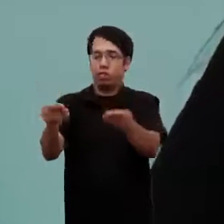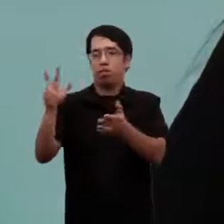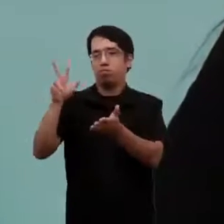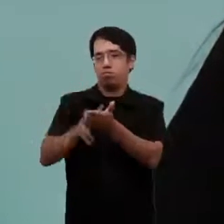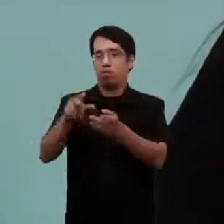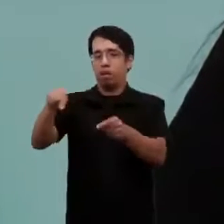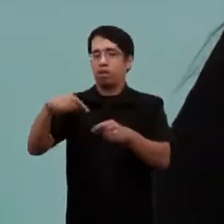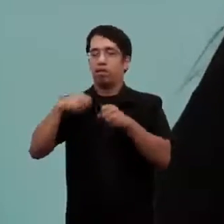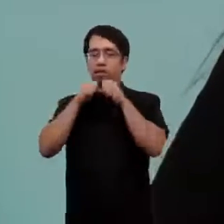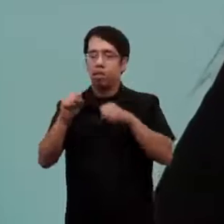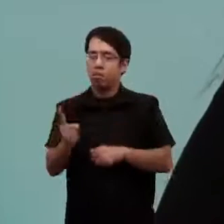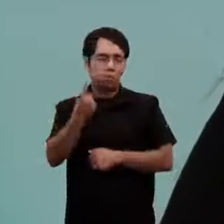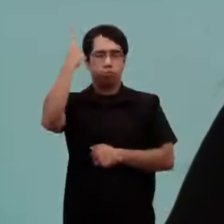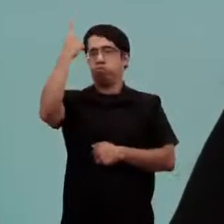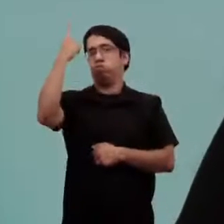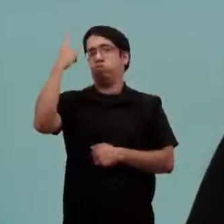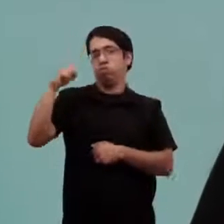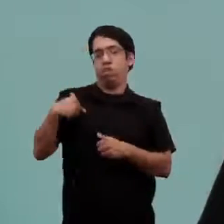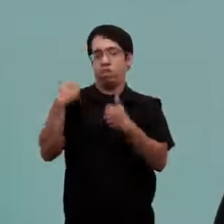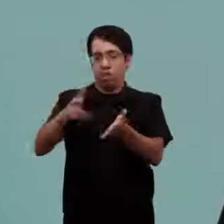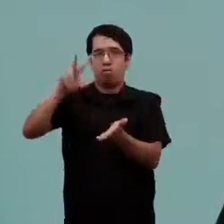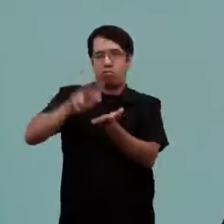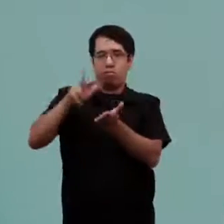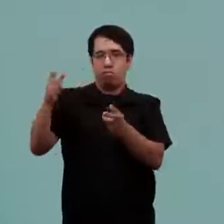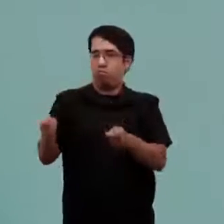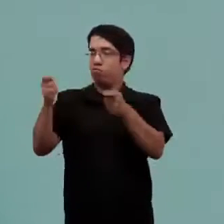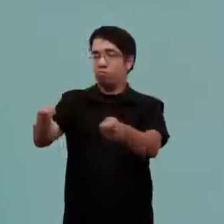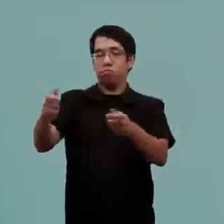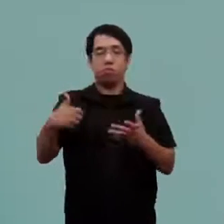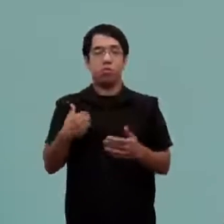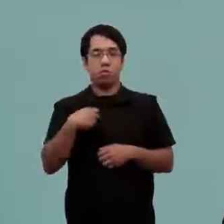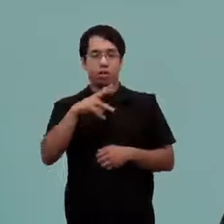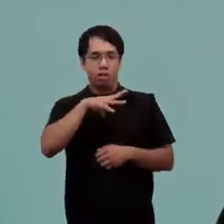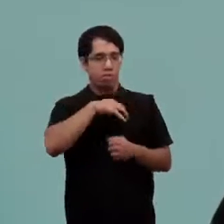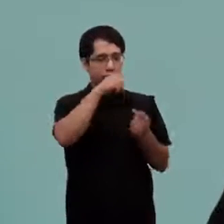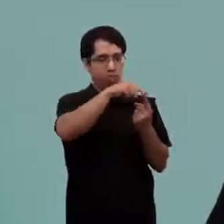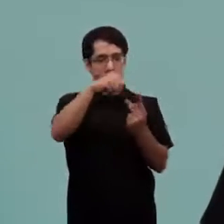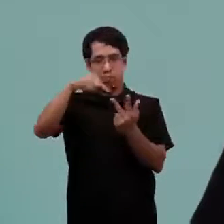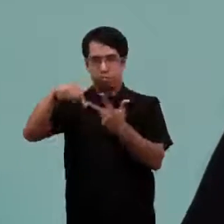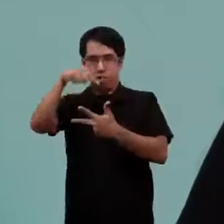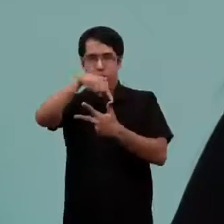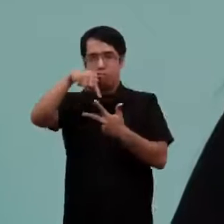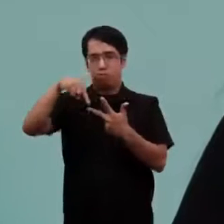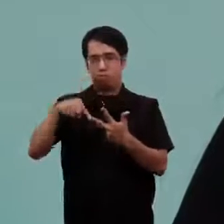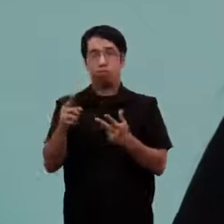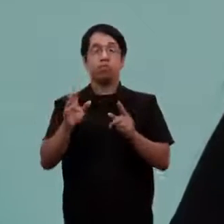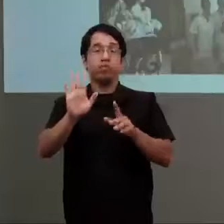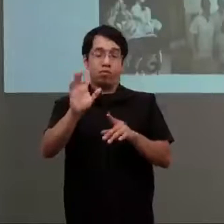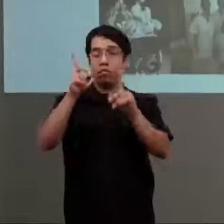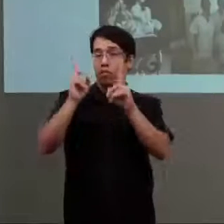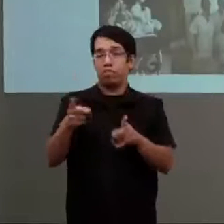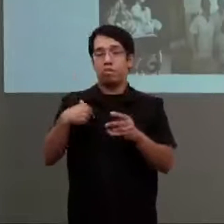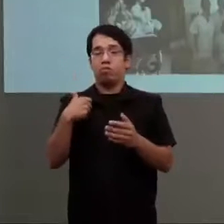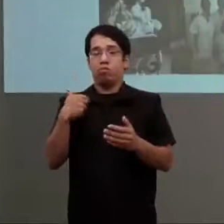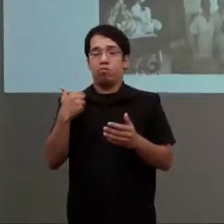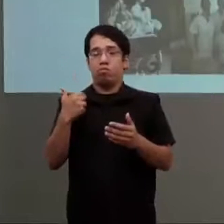certifica la discapacidad hasta el momento, entonces tenemos estos tres ejes de gestión, también la parte de talleres, que